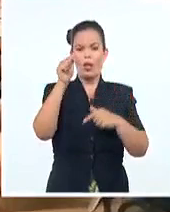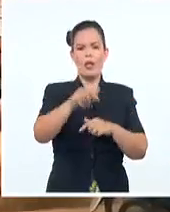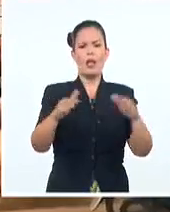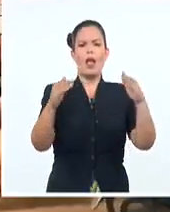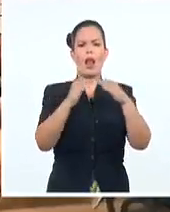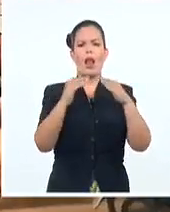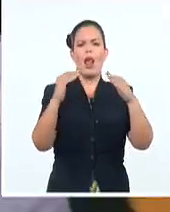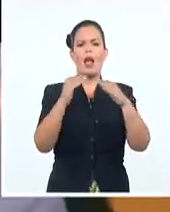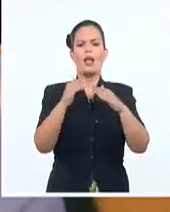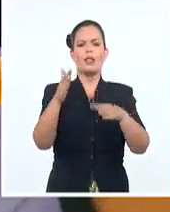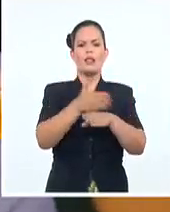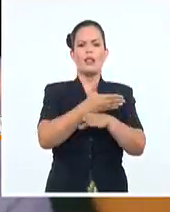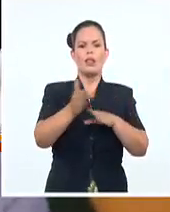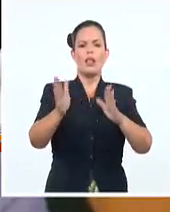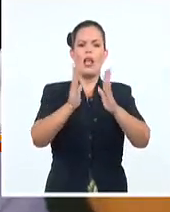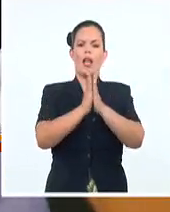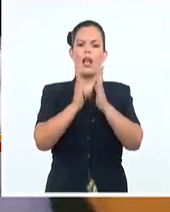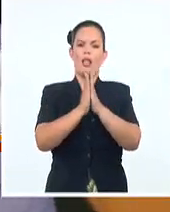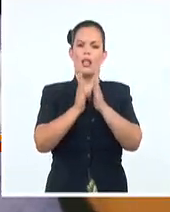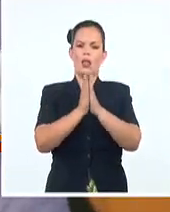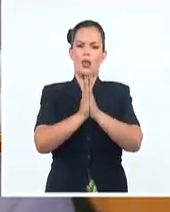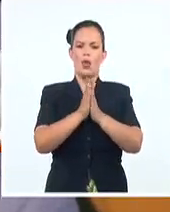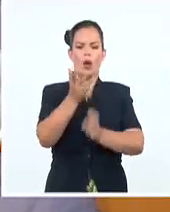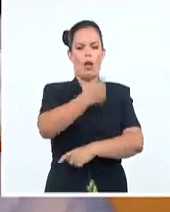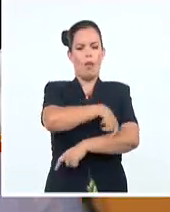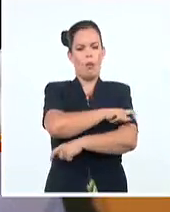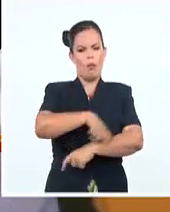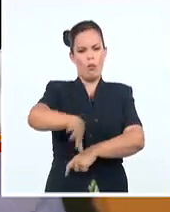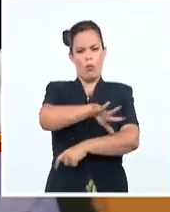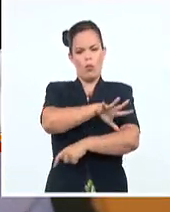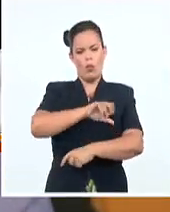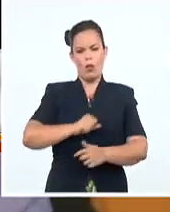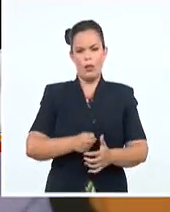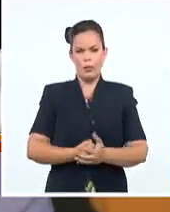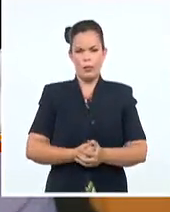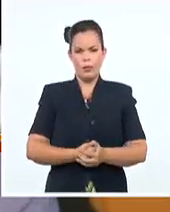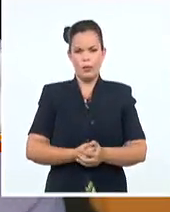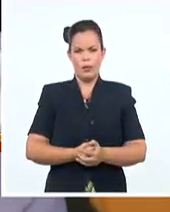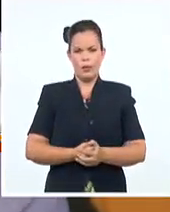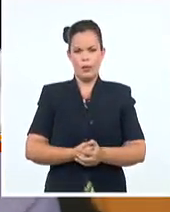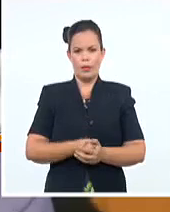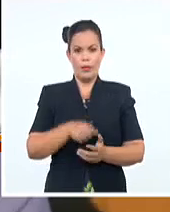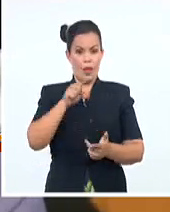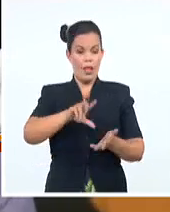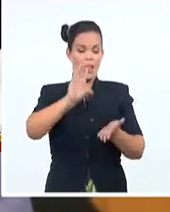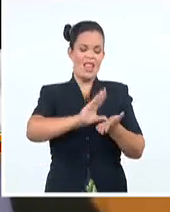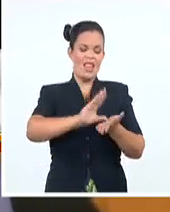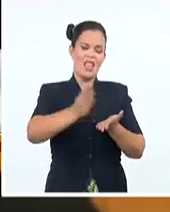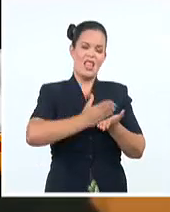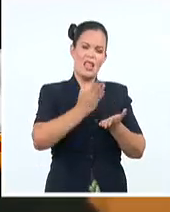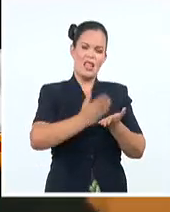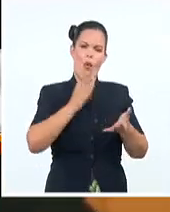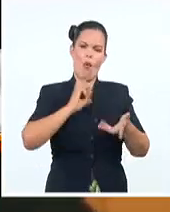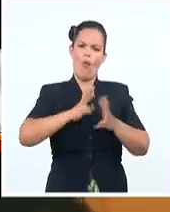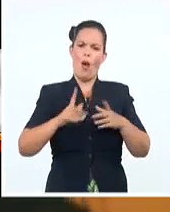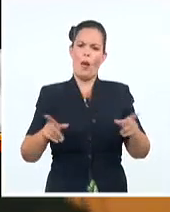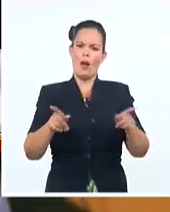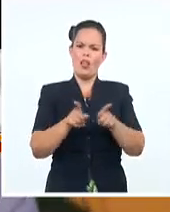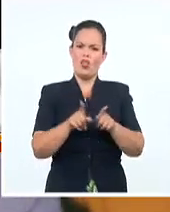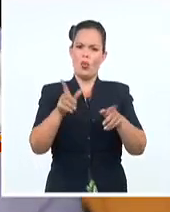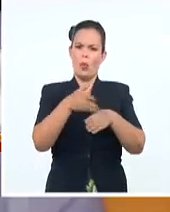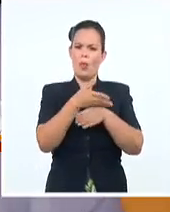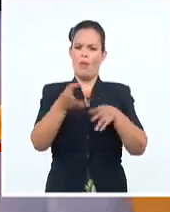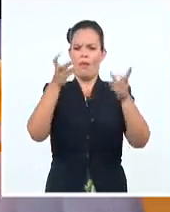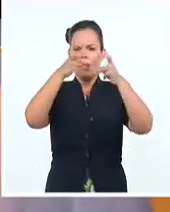Religiones Populares. Este libro viene a un tanto, no solamente a resumir un conjunto de investigaciones